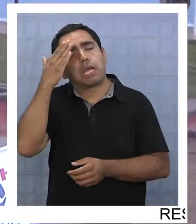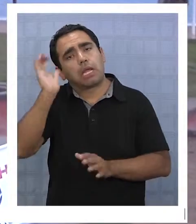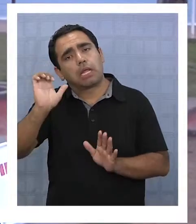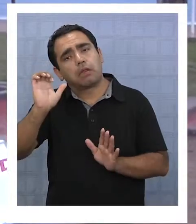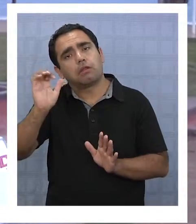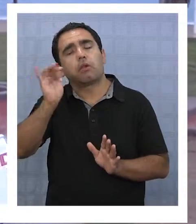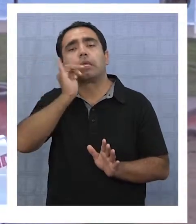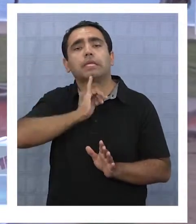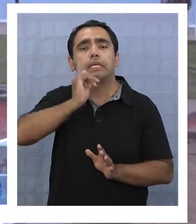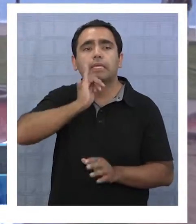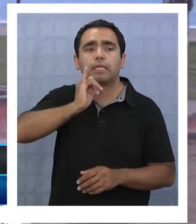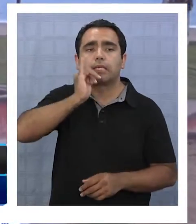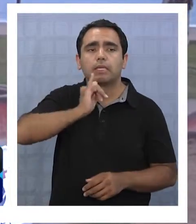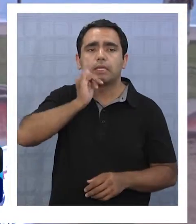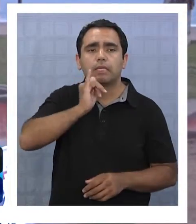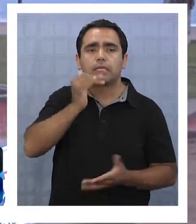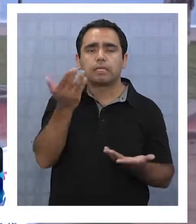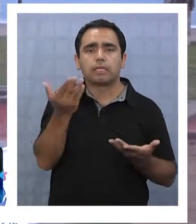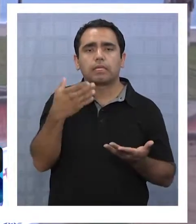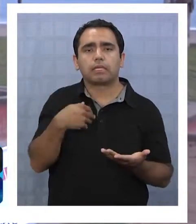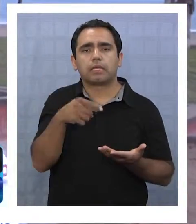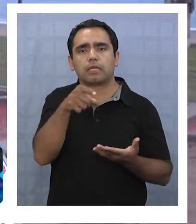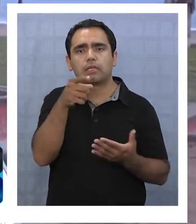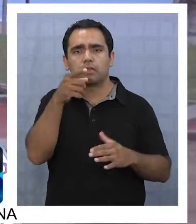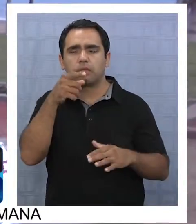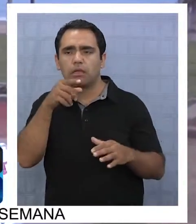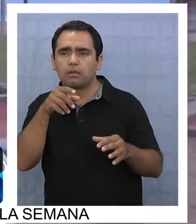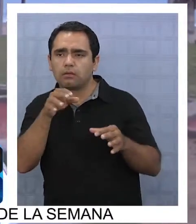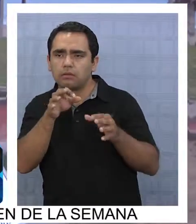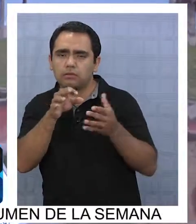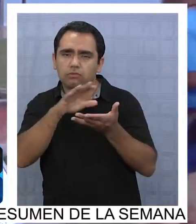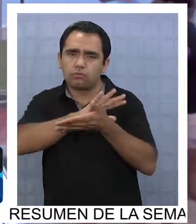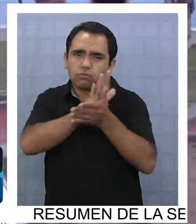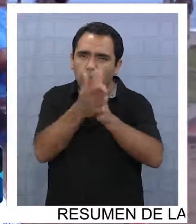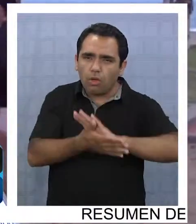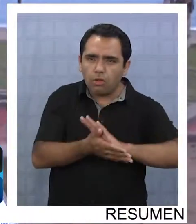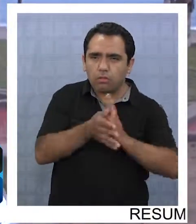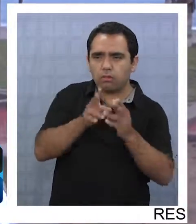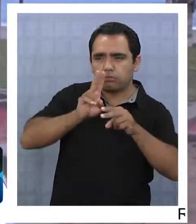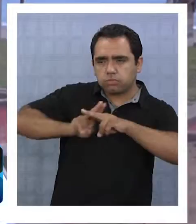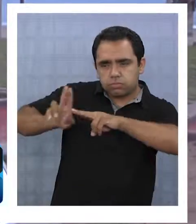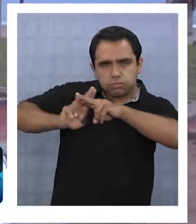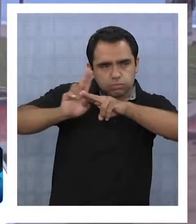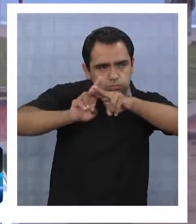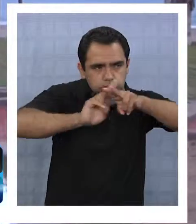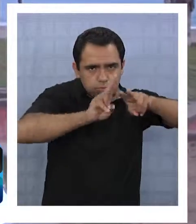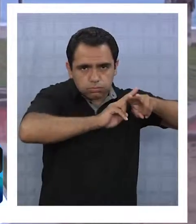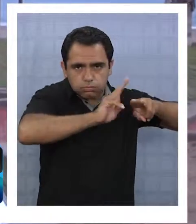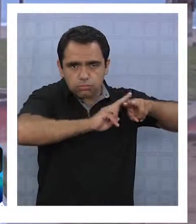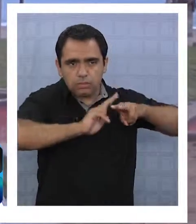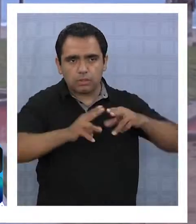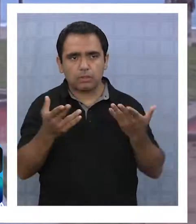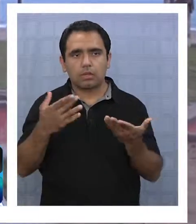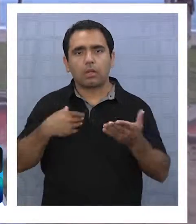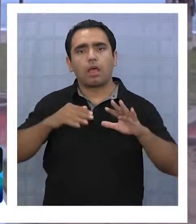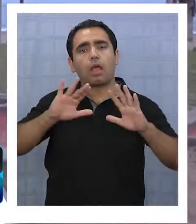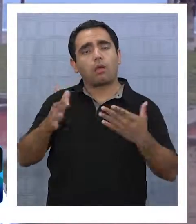Yo creo que Iquique se está moviendo a nivel, hacia los interiores, las poblaciones.